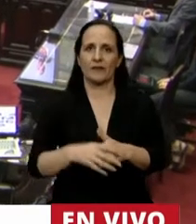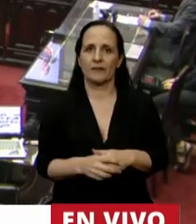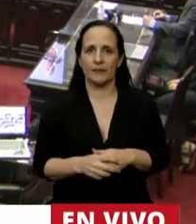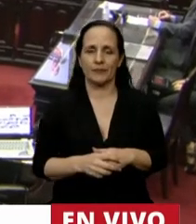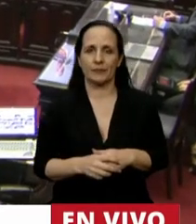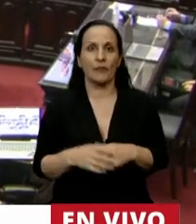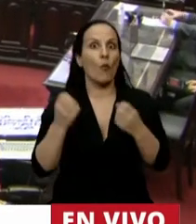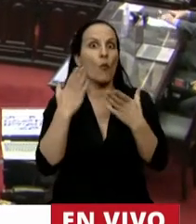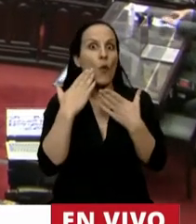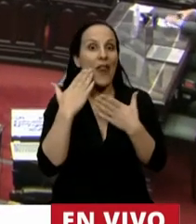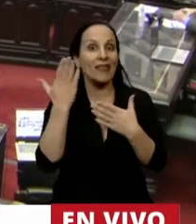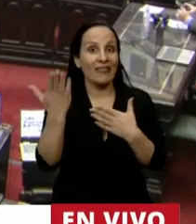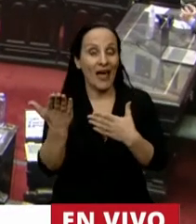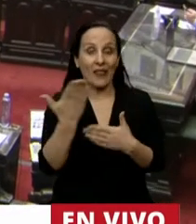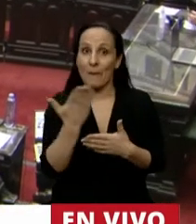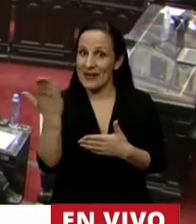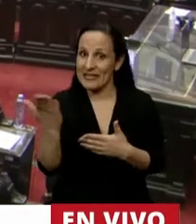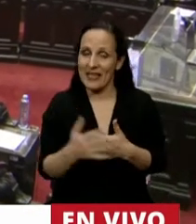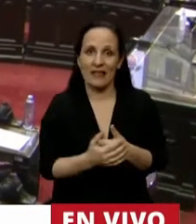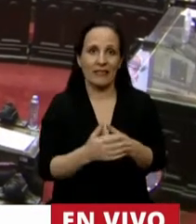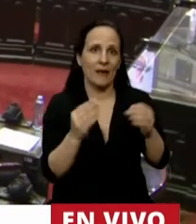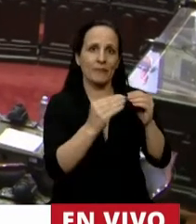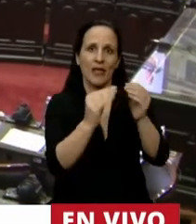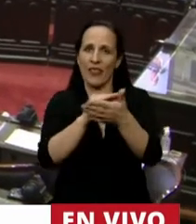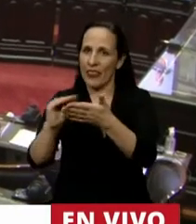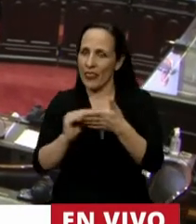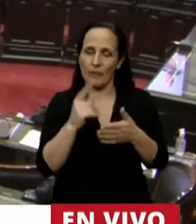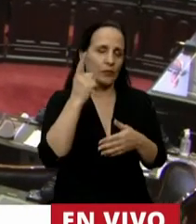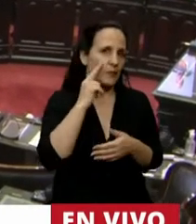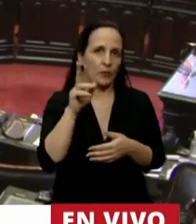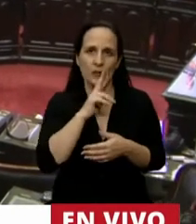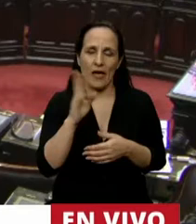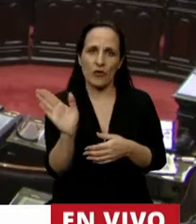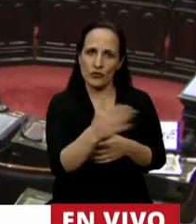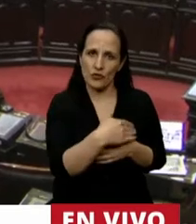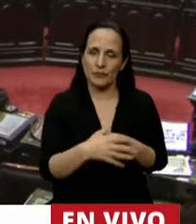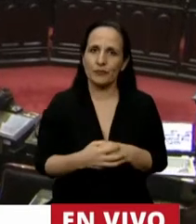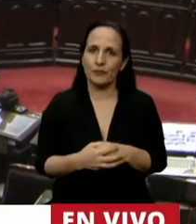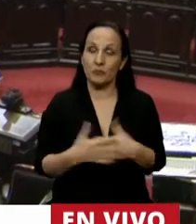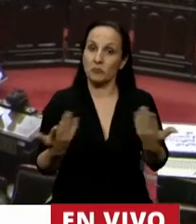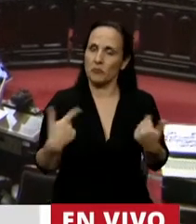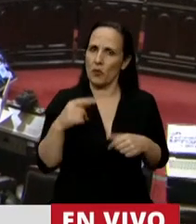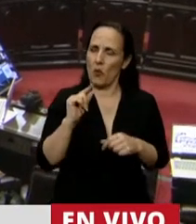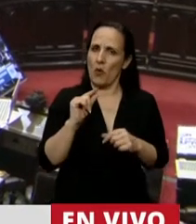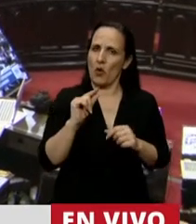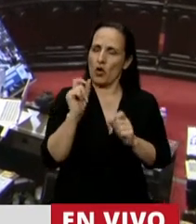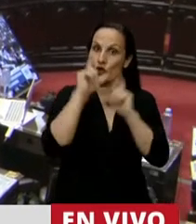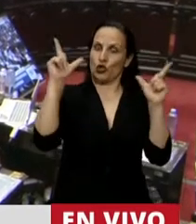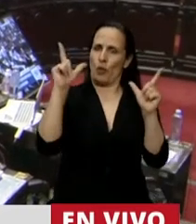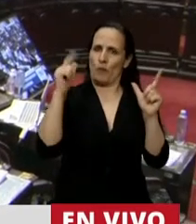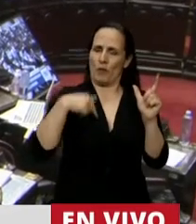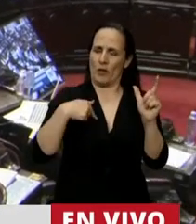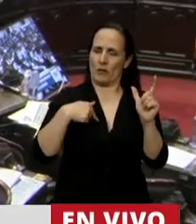Buenas tardes señor presidente, colegas diputados, diputadas. Resulta un poco sorprendente estar hoy